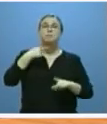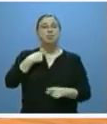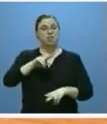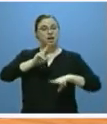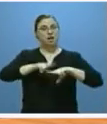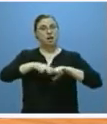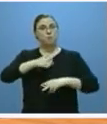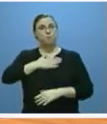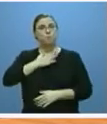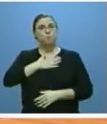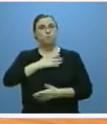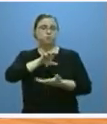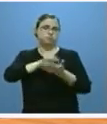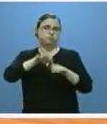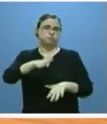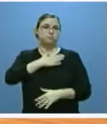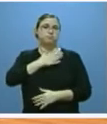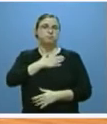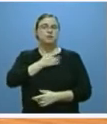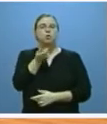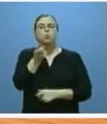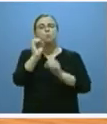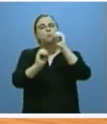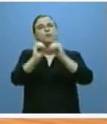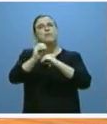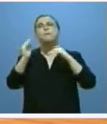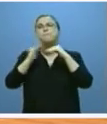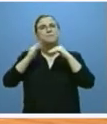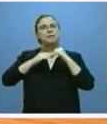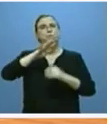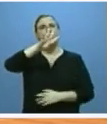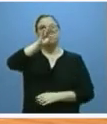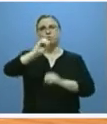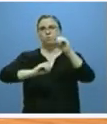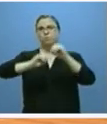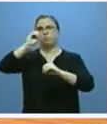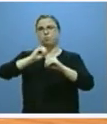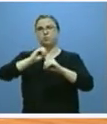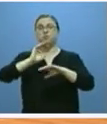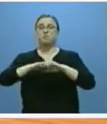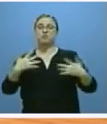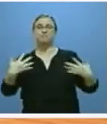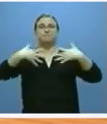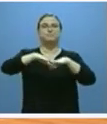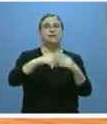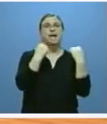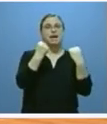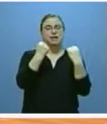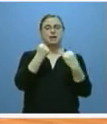autóctono para el carbón nacional una cuota de al menos el 4% en el mix energético de España.